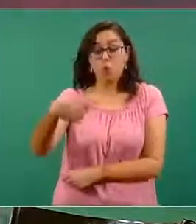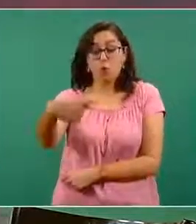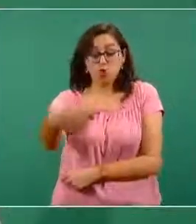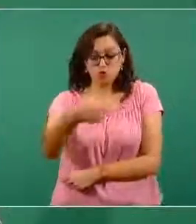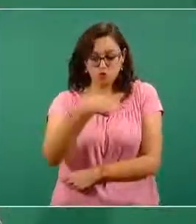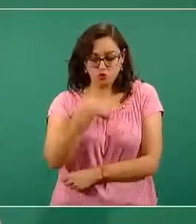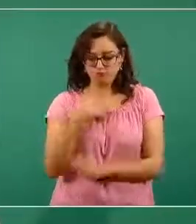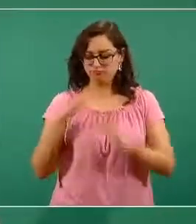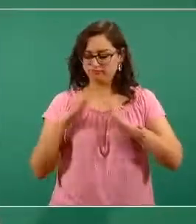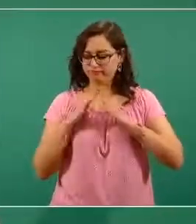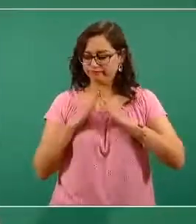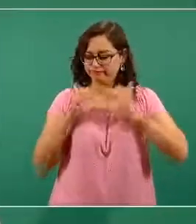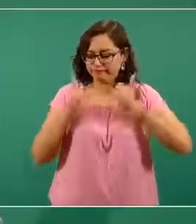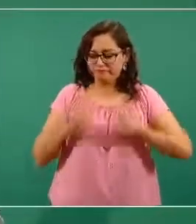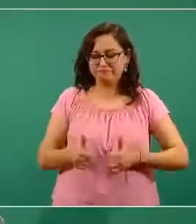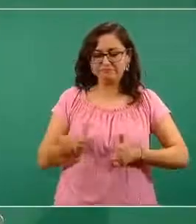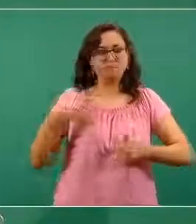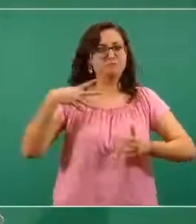si me quedo en casa.